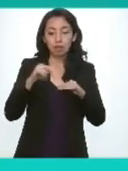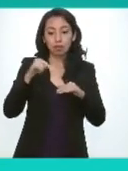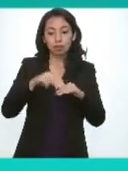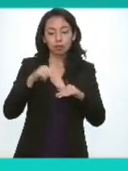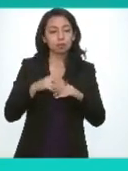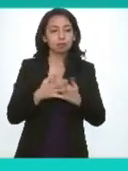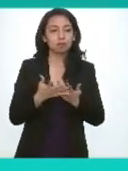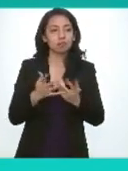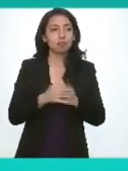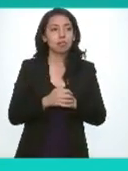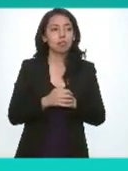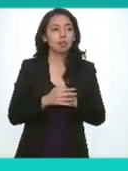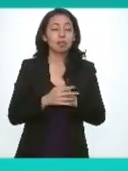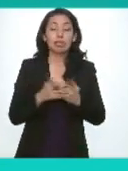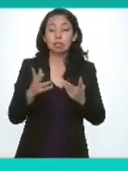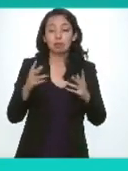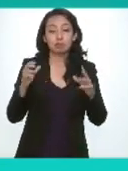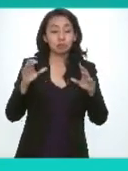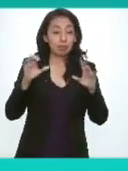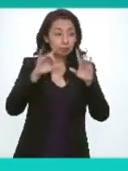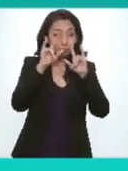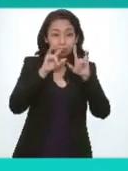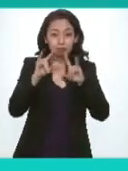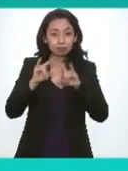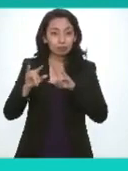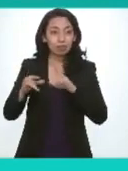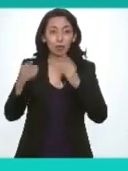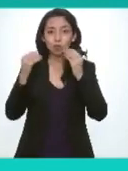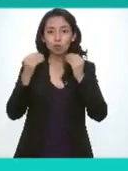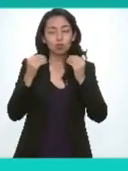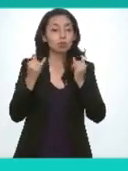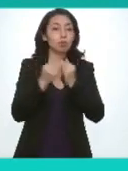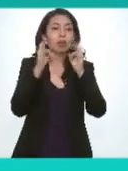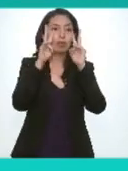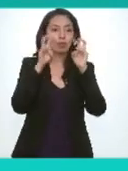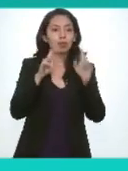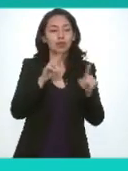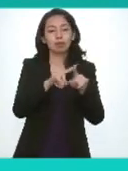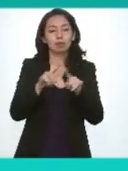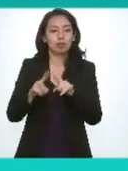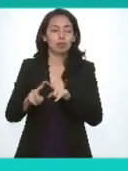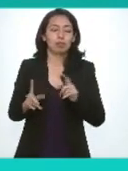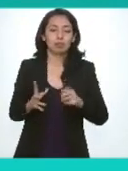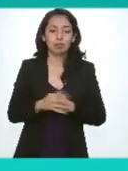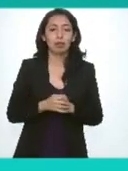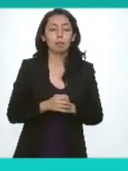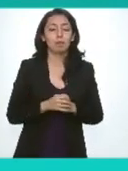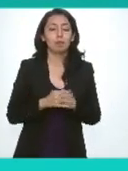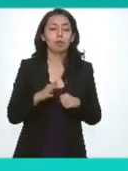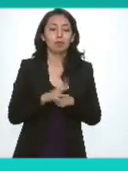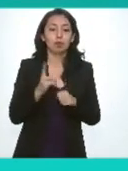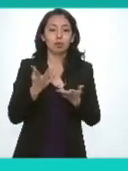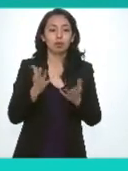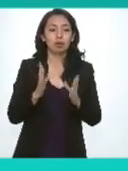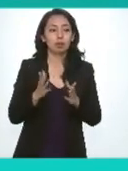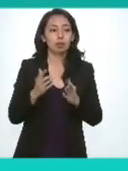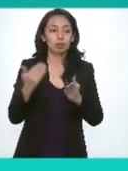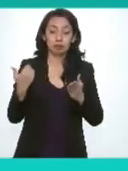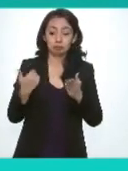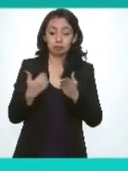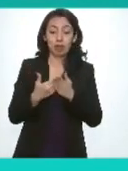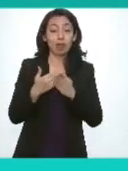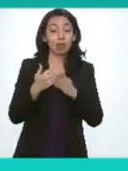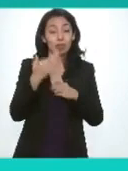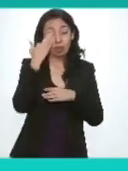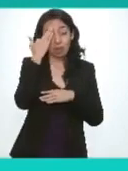comisión que es de las más numerosas de las temáticas porque justamente nos llevó mucho tiempo tener